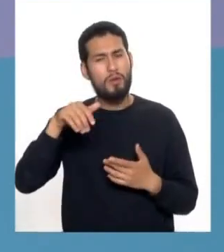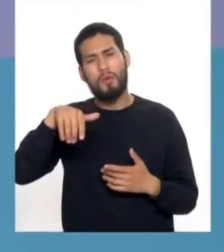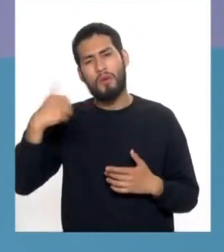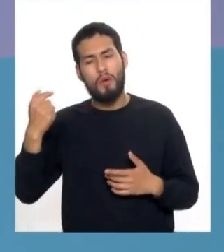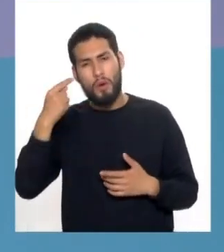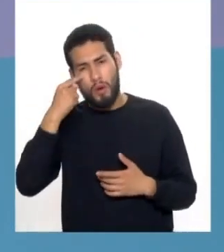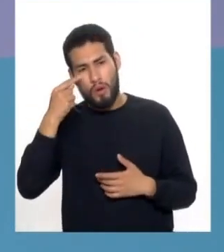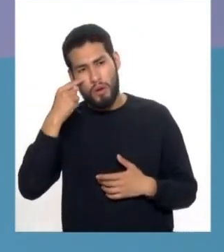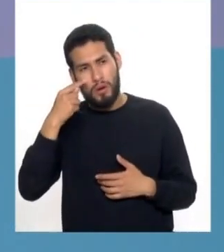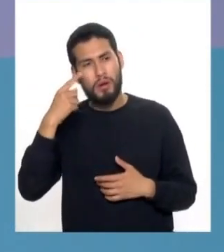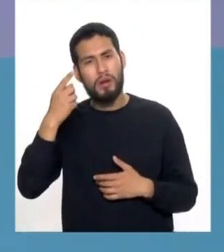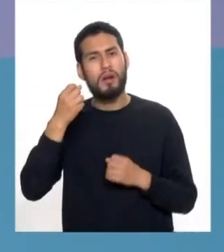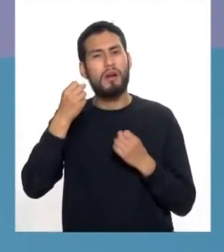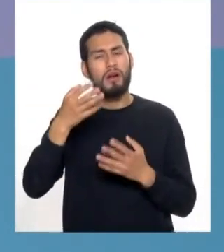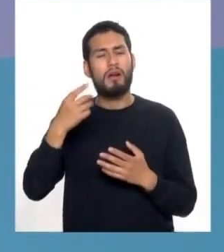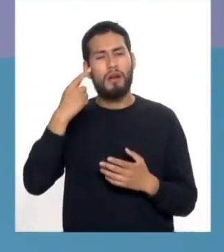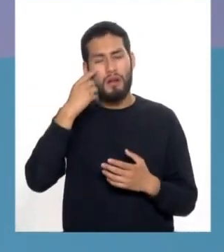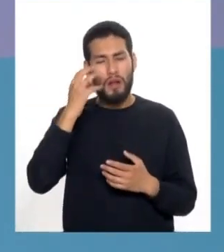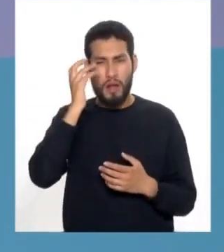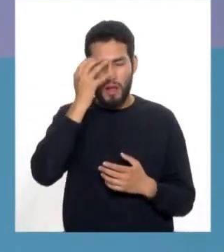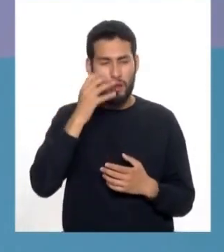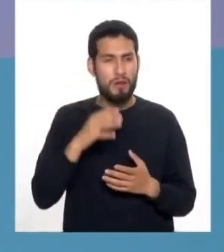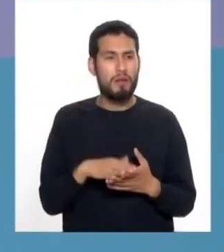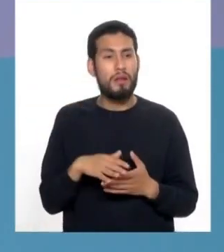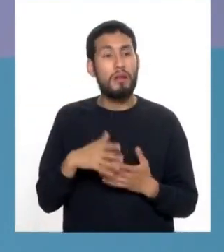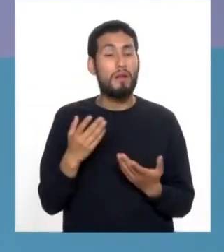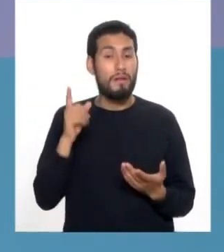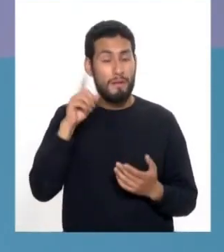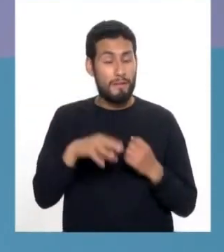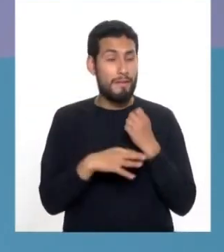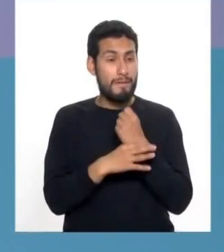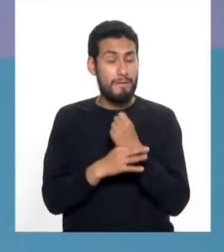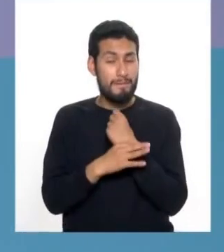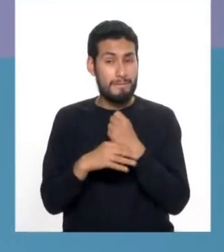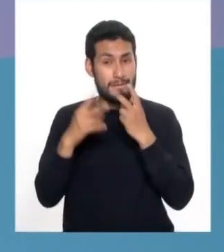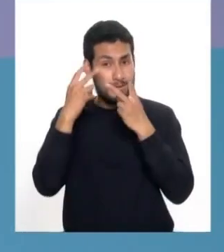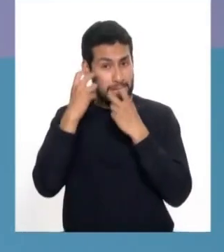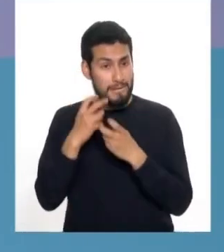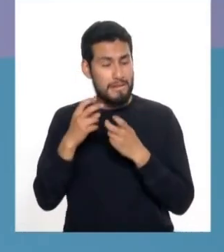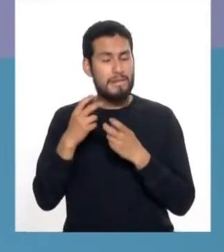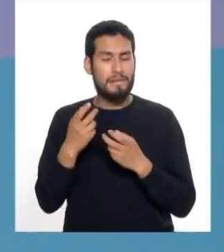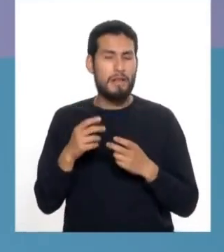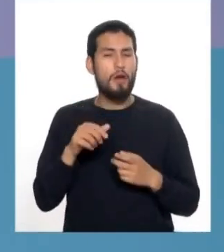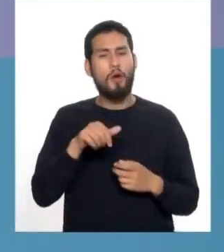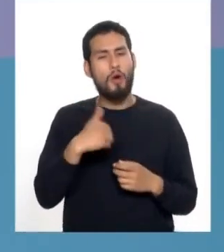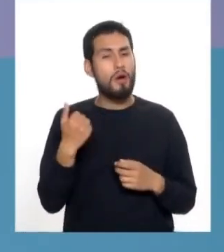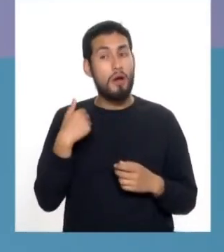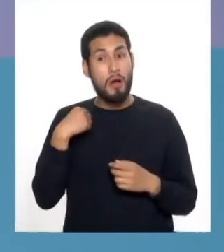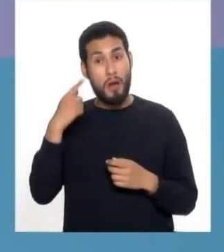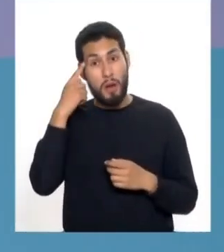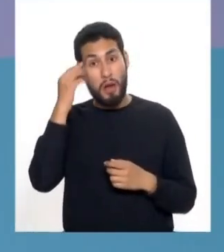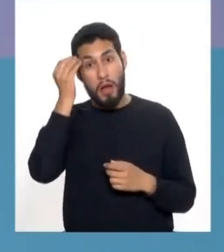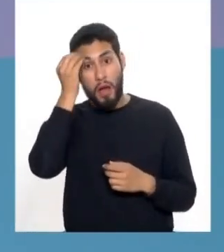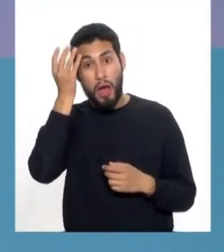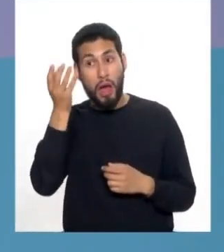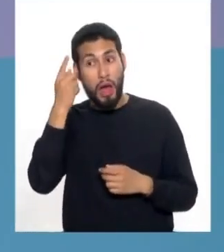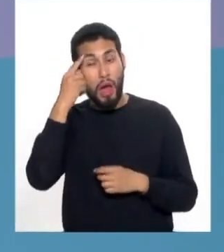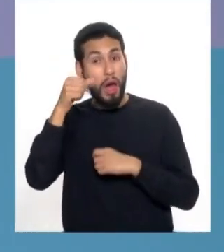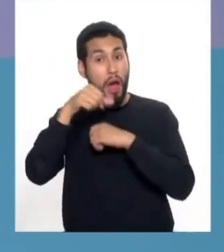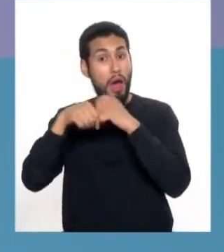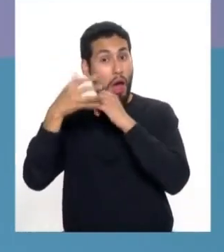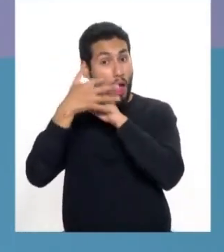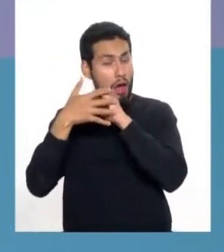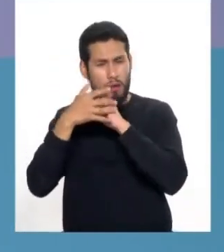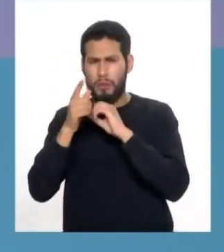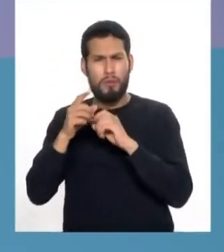del ojo que está provocando estas molestias. Entonces, acudir a su oftalmólogo para que le examine, porque a veces se opera de catarata, pero puede